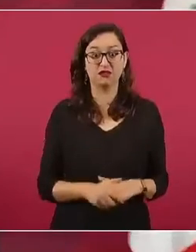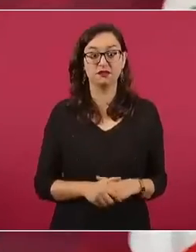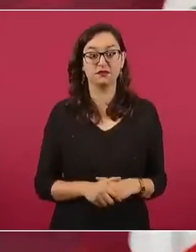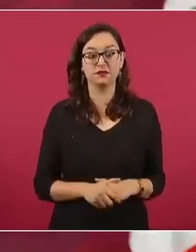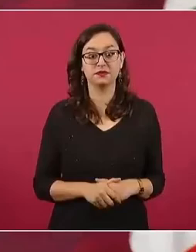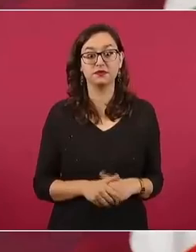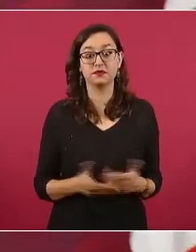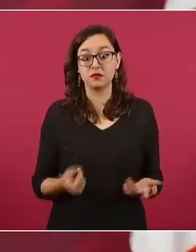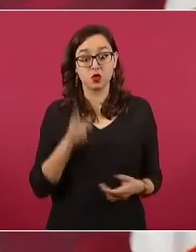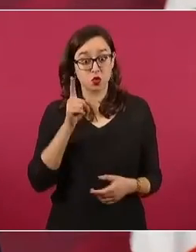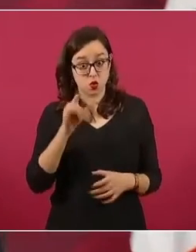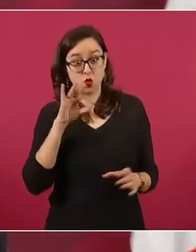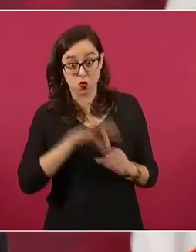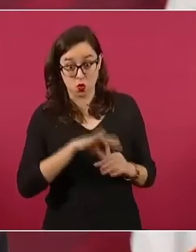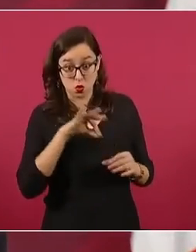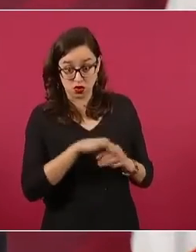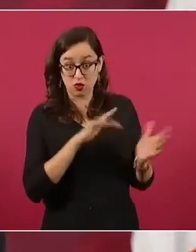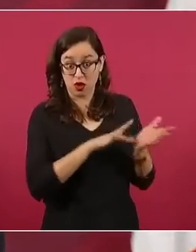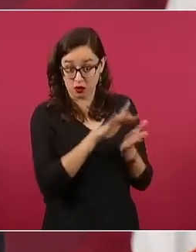¿Votarías por él?